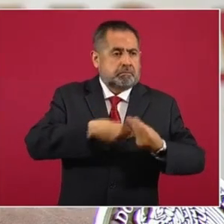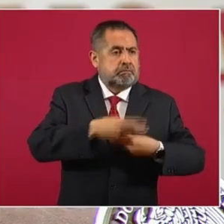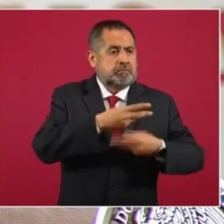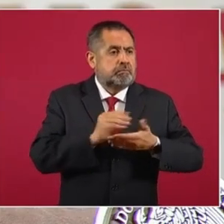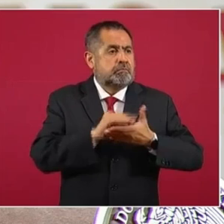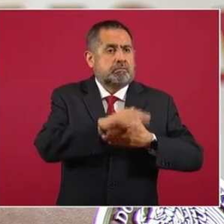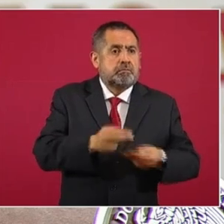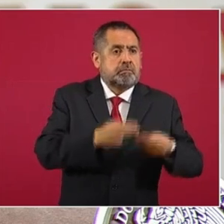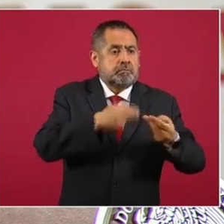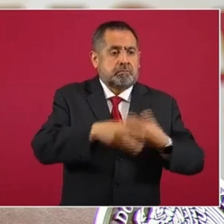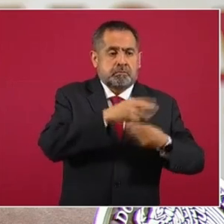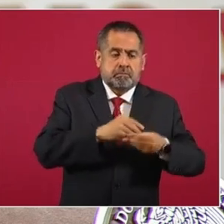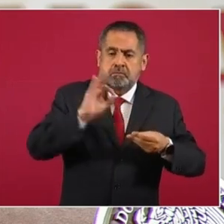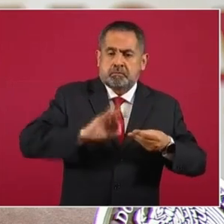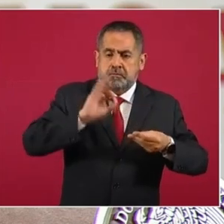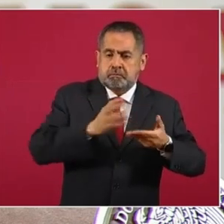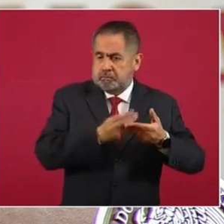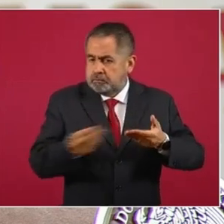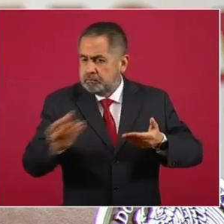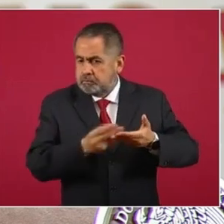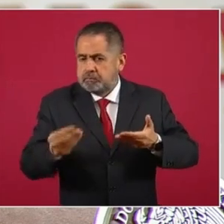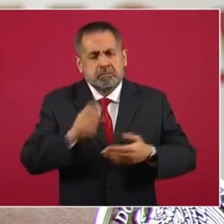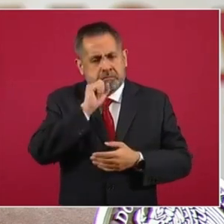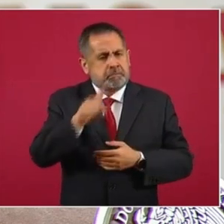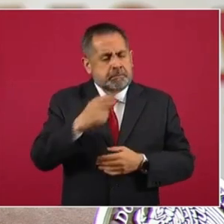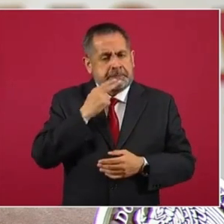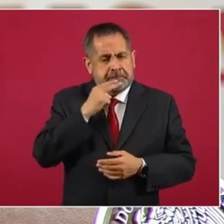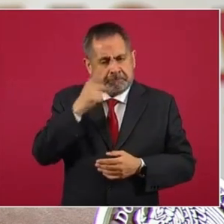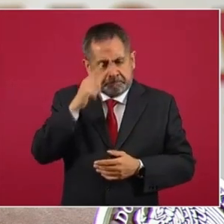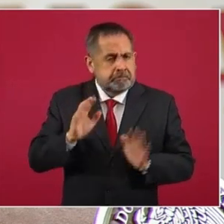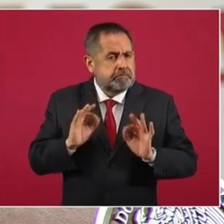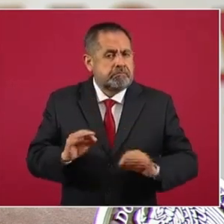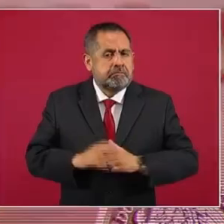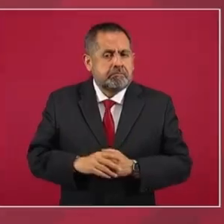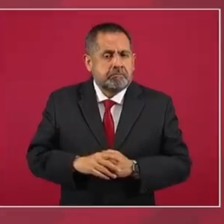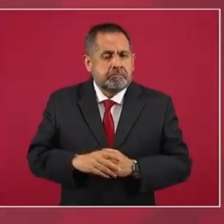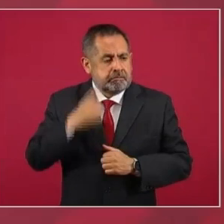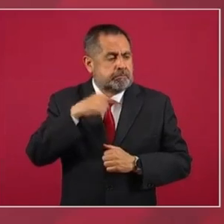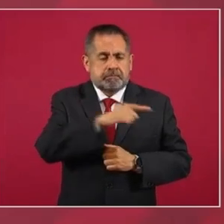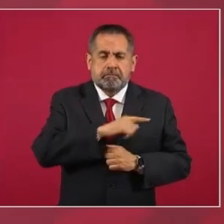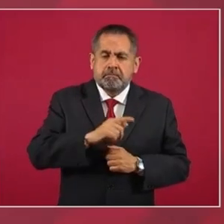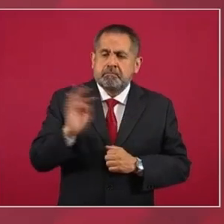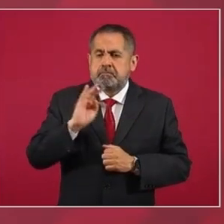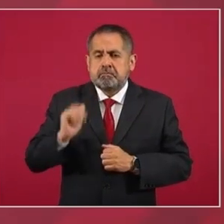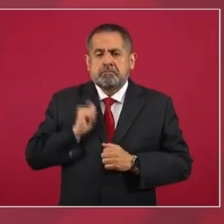Entonces, para que también se beneficie el trabajador, en donde puedan obtener